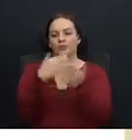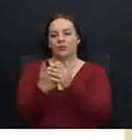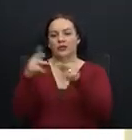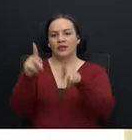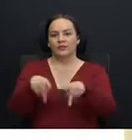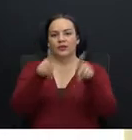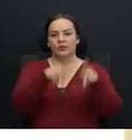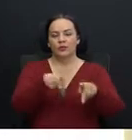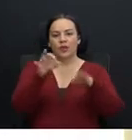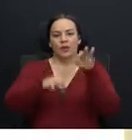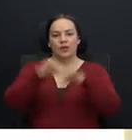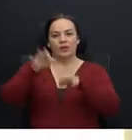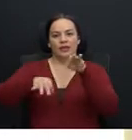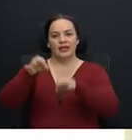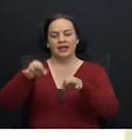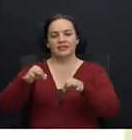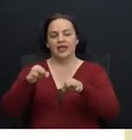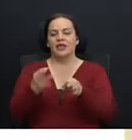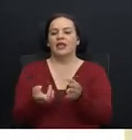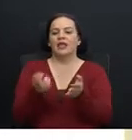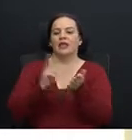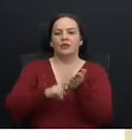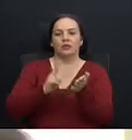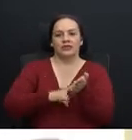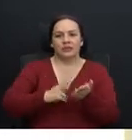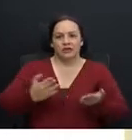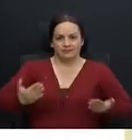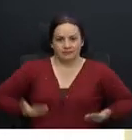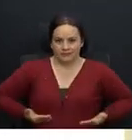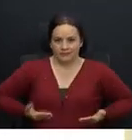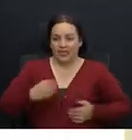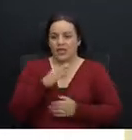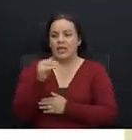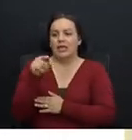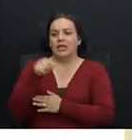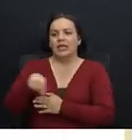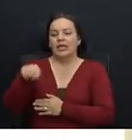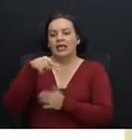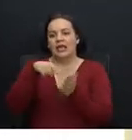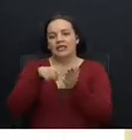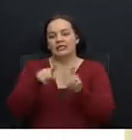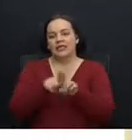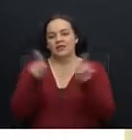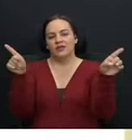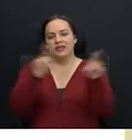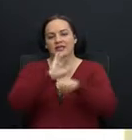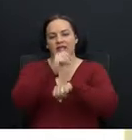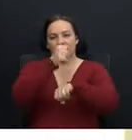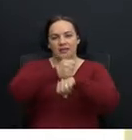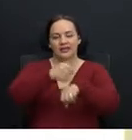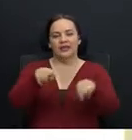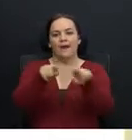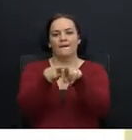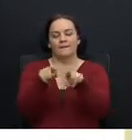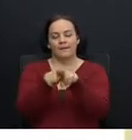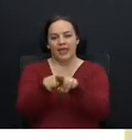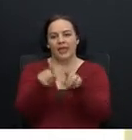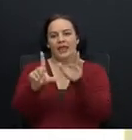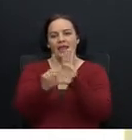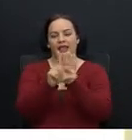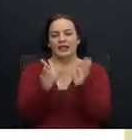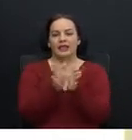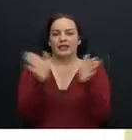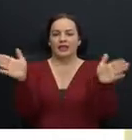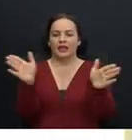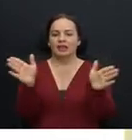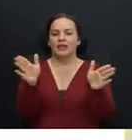jurídicas empleadoras. Esta diferenciación también está establecida en la Ley General de Administración